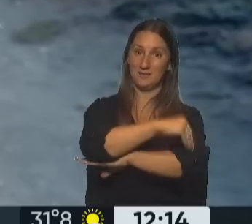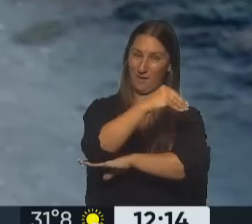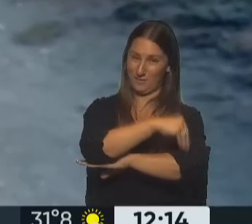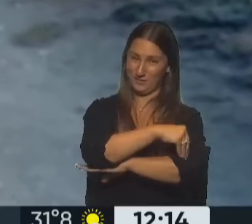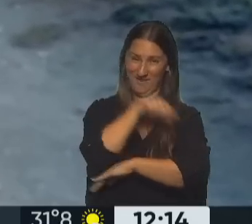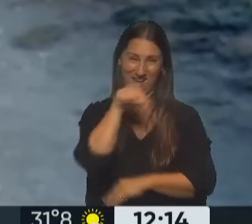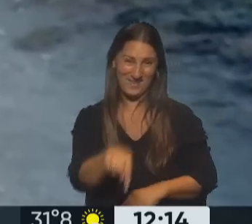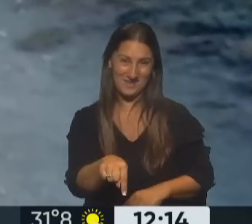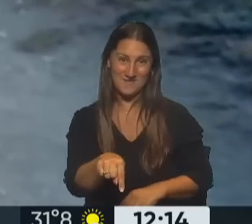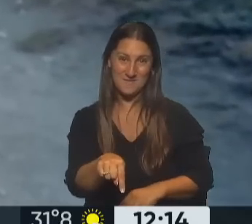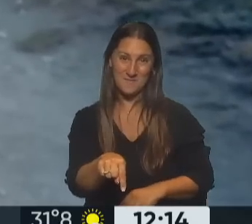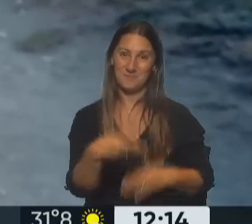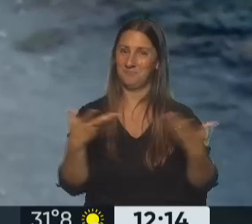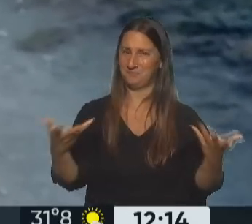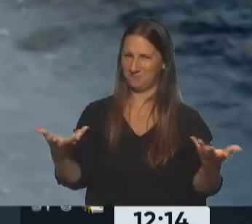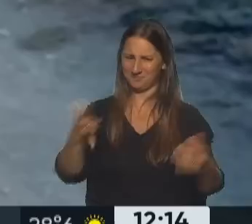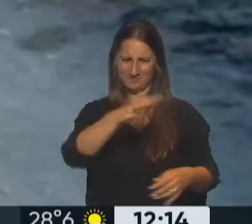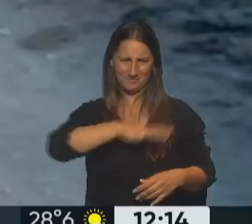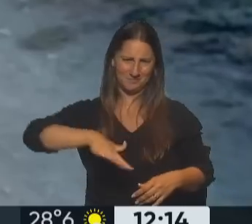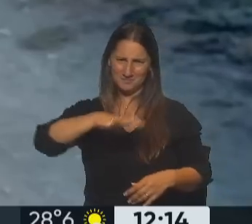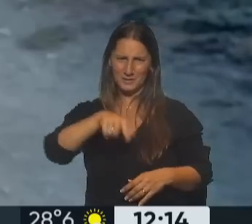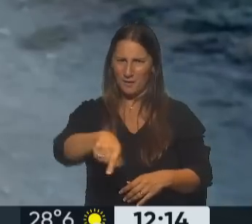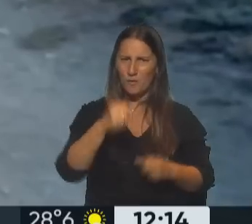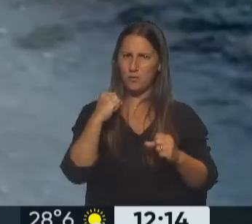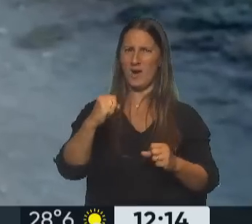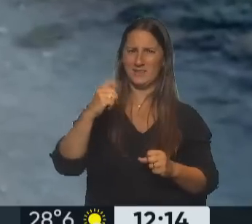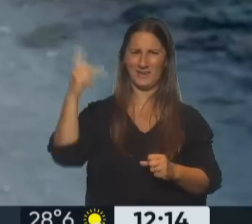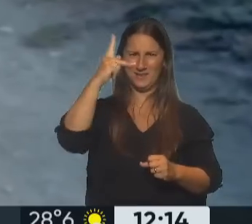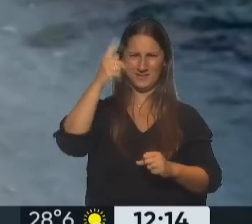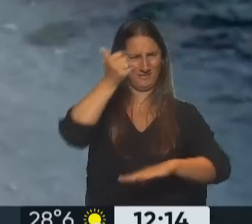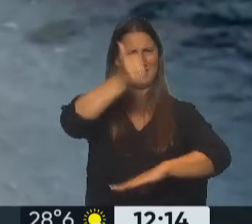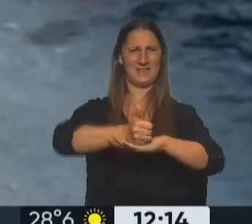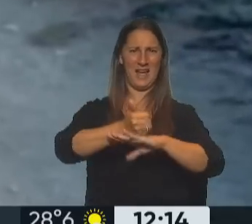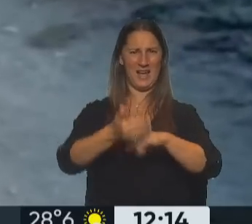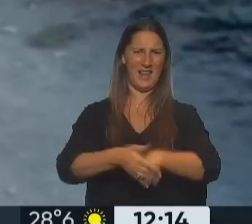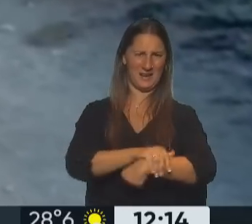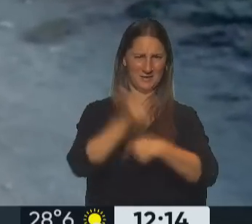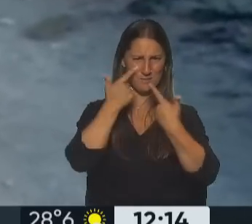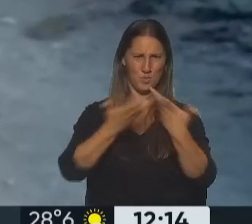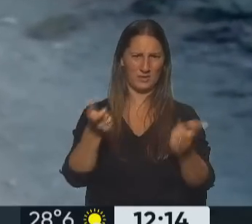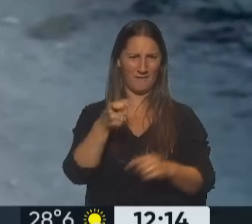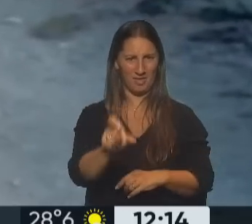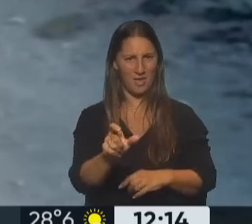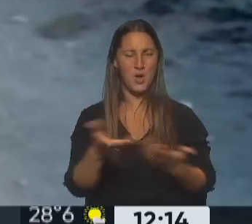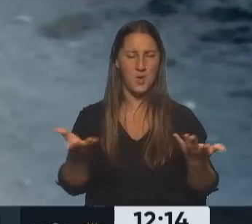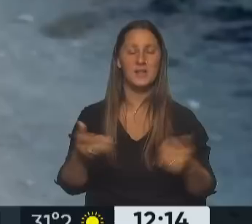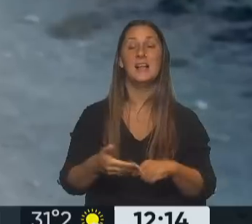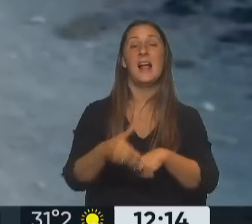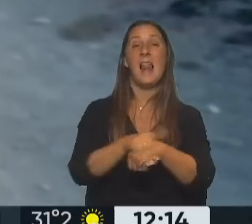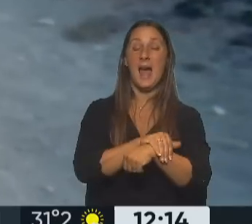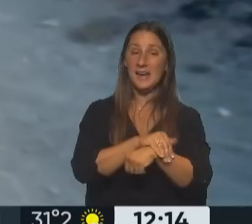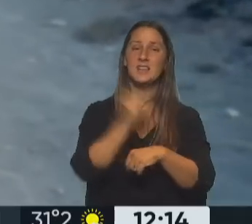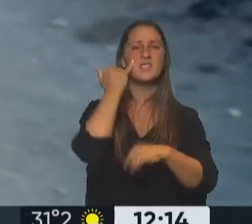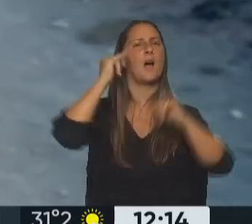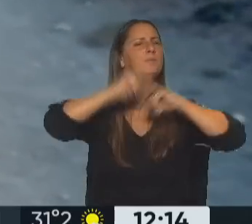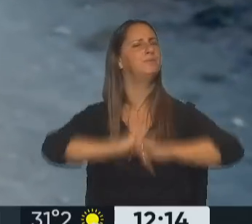casualidad que en el escenario de la génesis del kirchnerismo aparezca Larreta con este video. Un Horacio Rodríguez Larreta que ya está